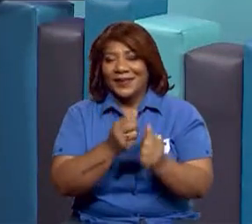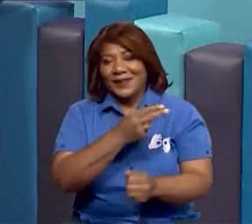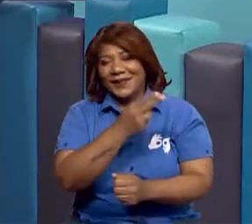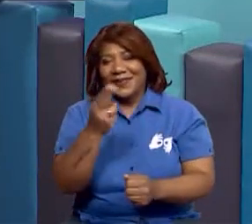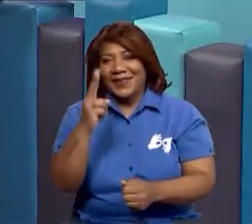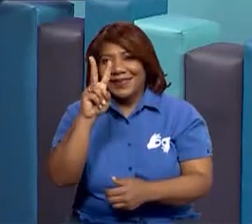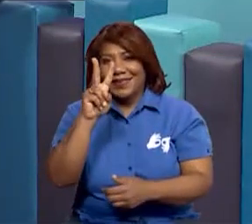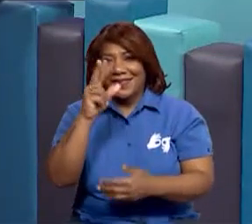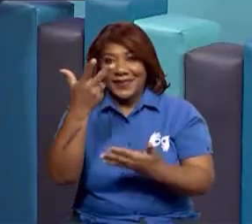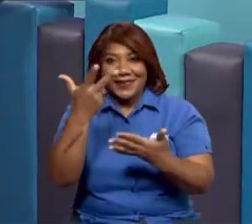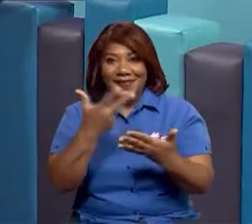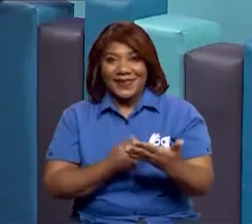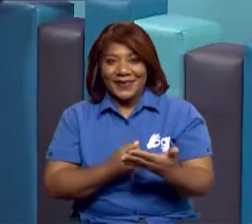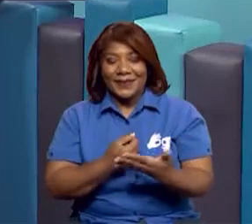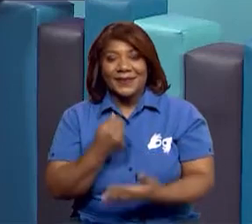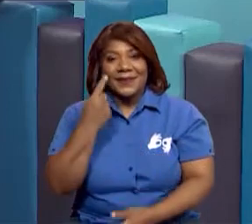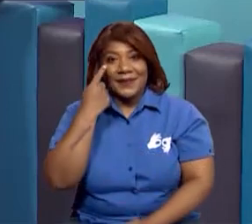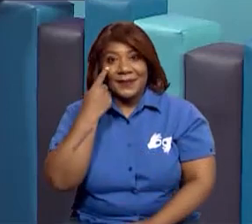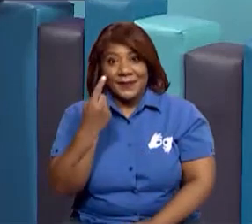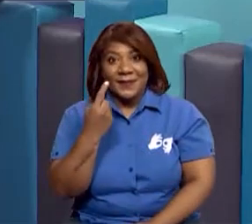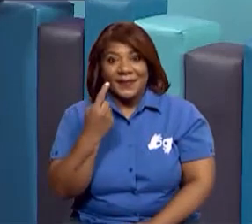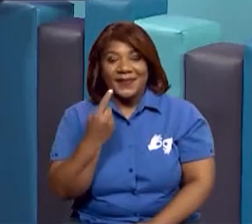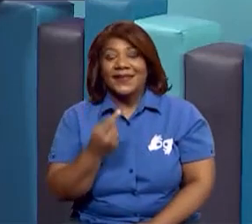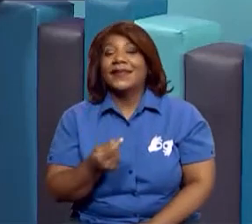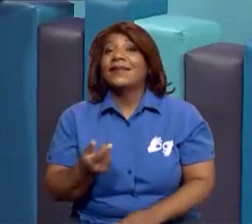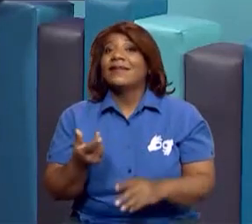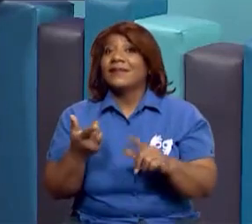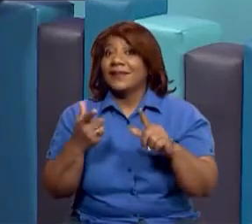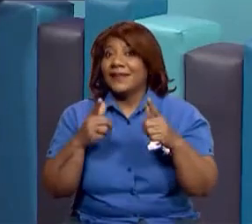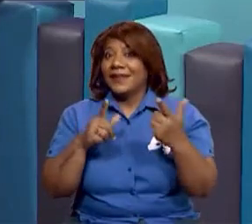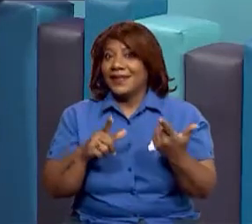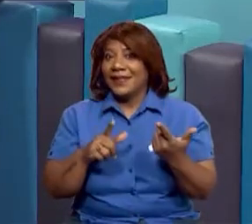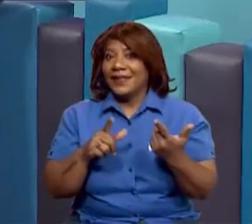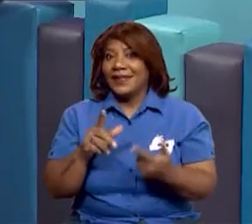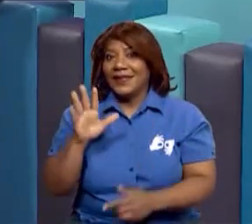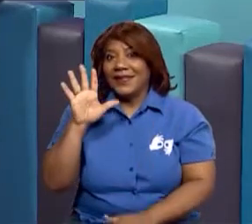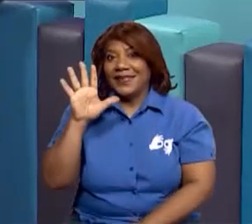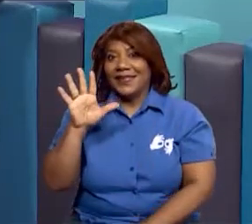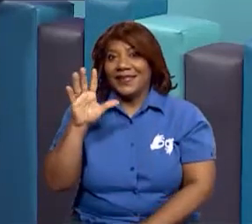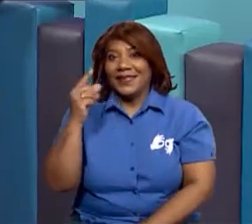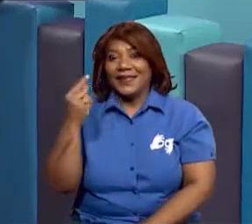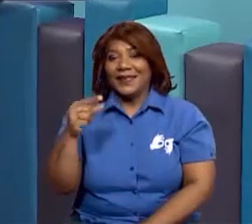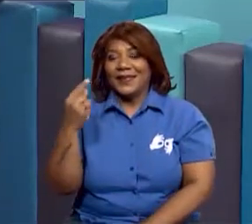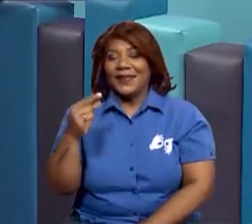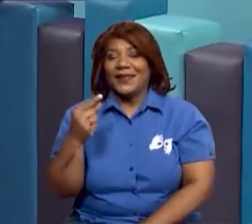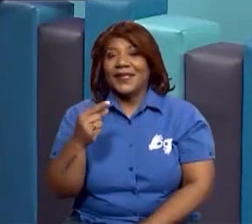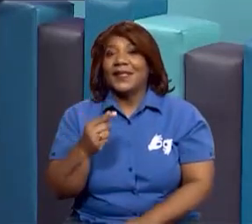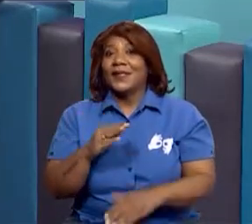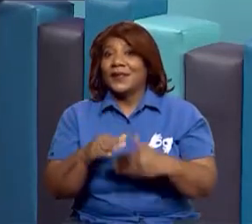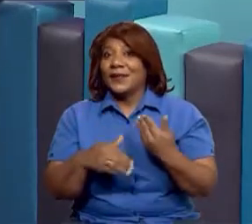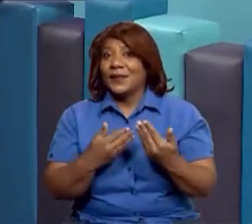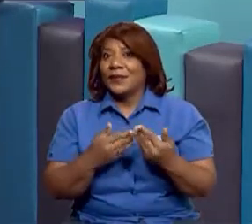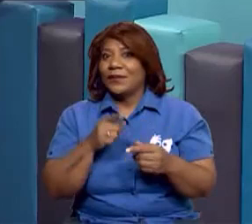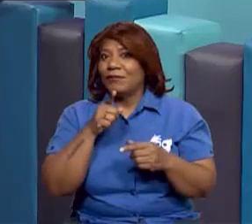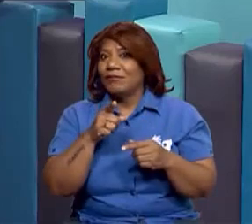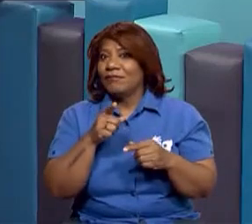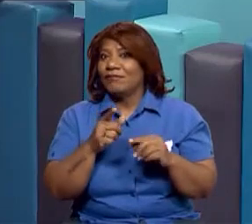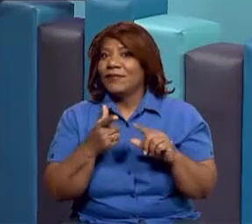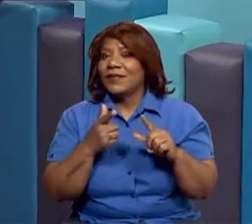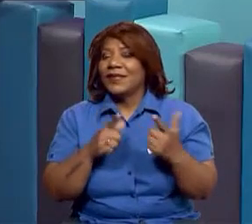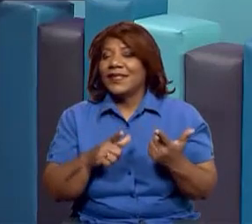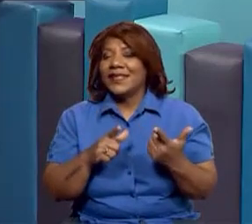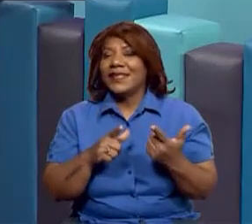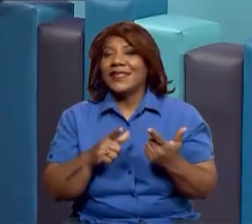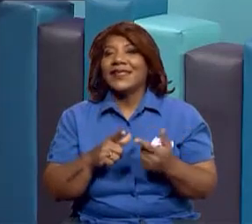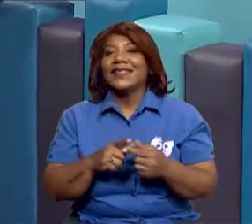trimestre. Entonces, preparados chicos, vamos a ver quinto grado. Prepárense bien porque hoy la clase va a estar